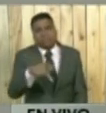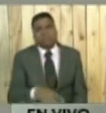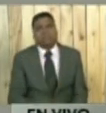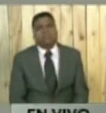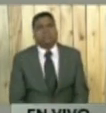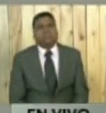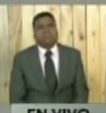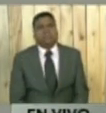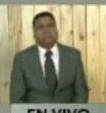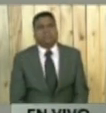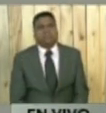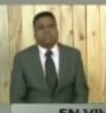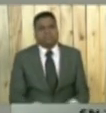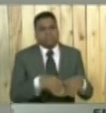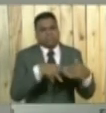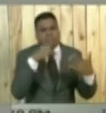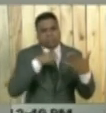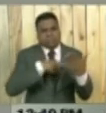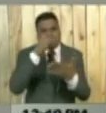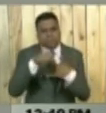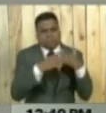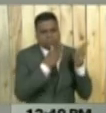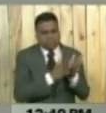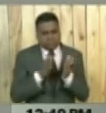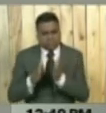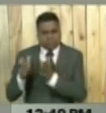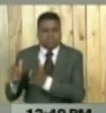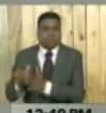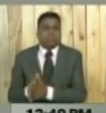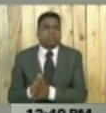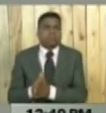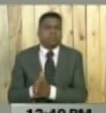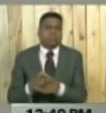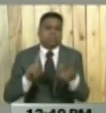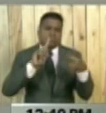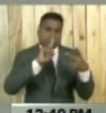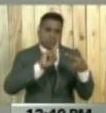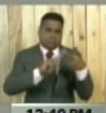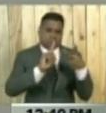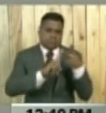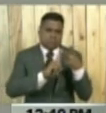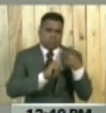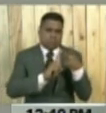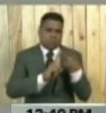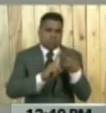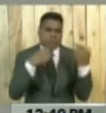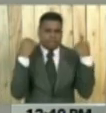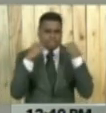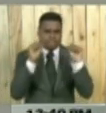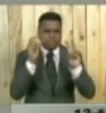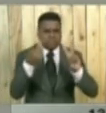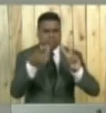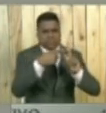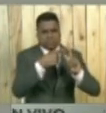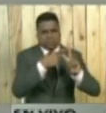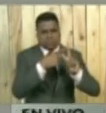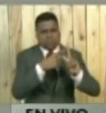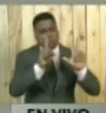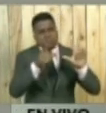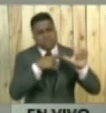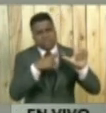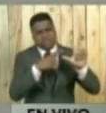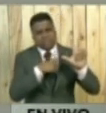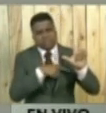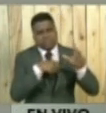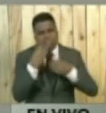puesto una fase de planificación, en una fase de ejecución, una fase de consolidación, que